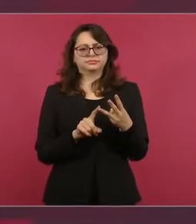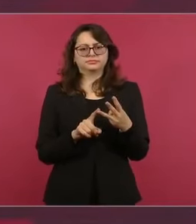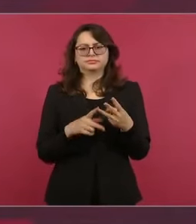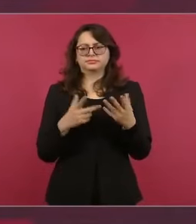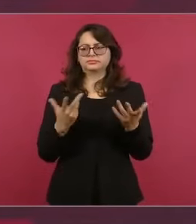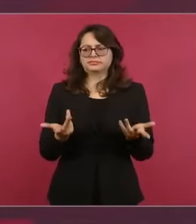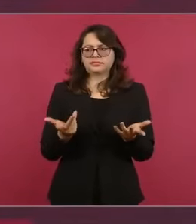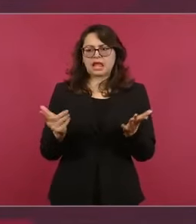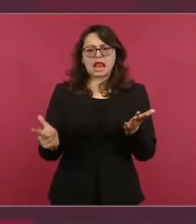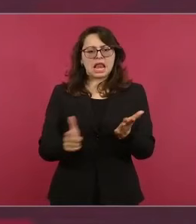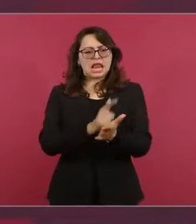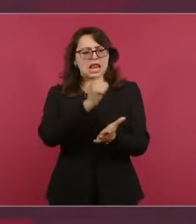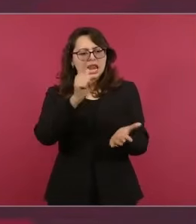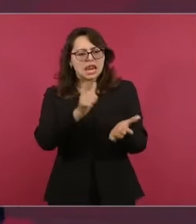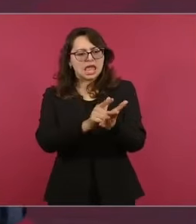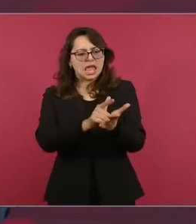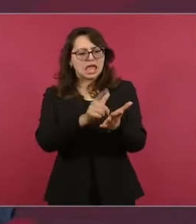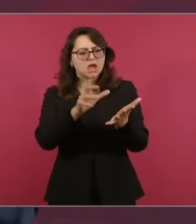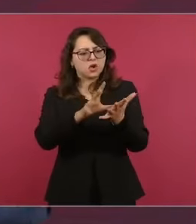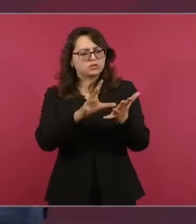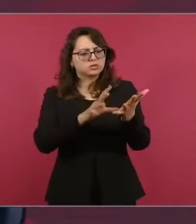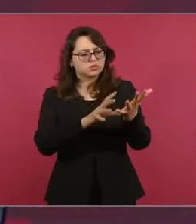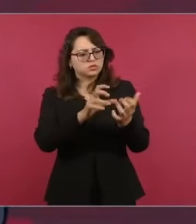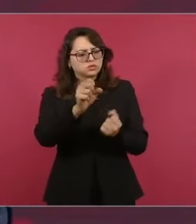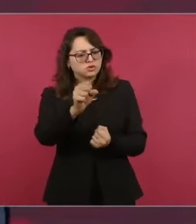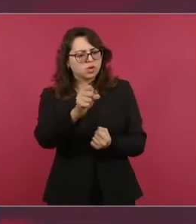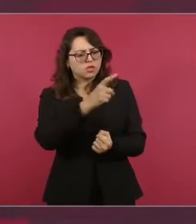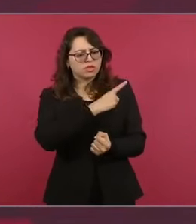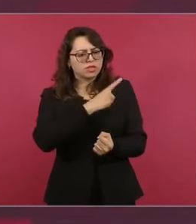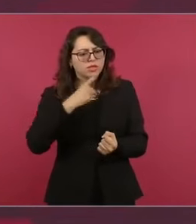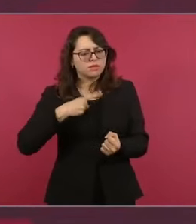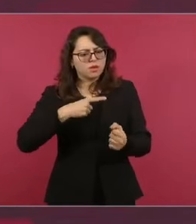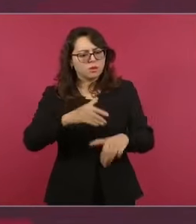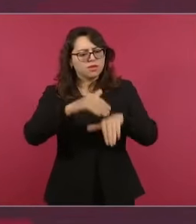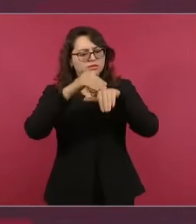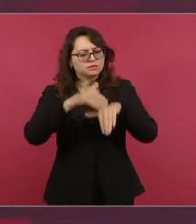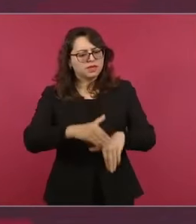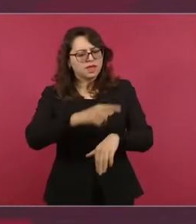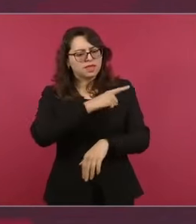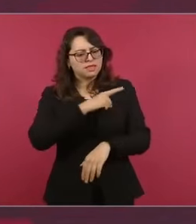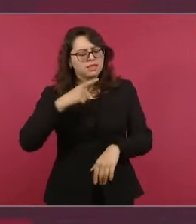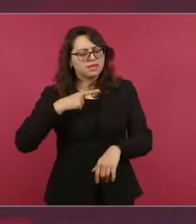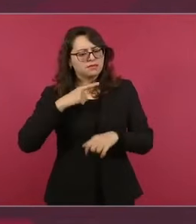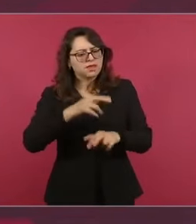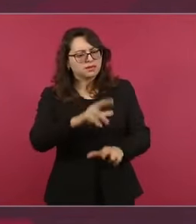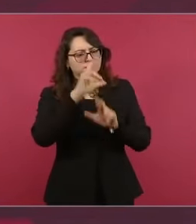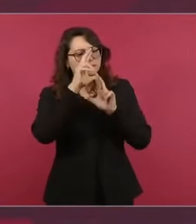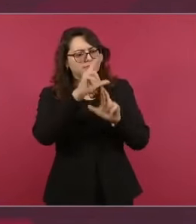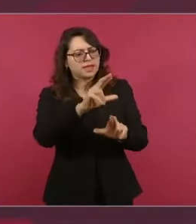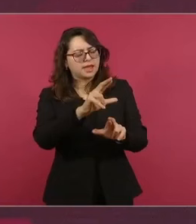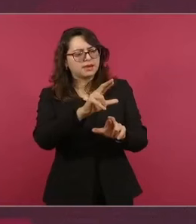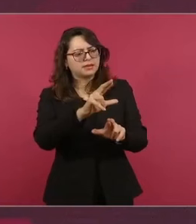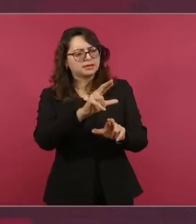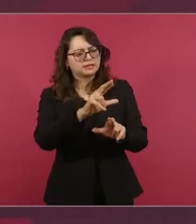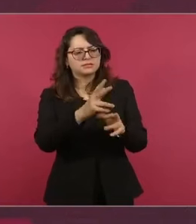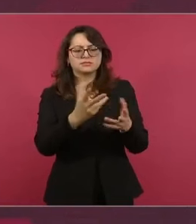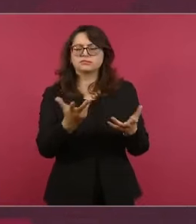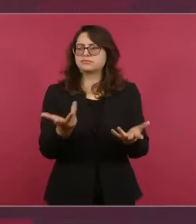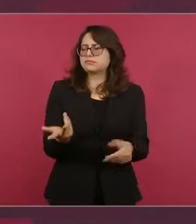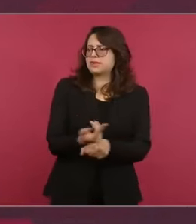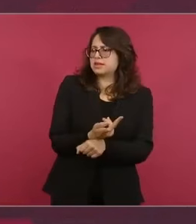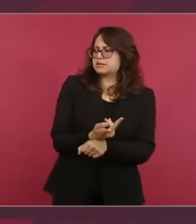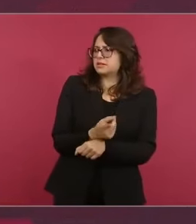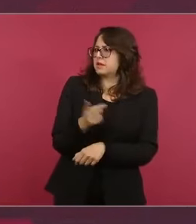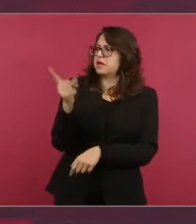que se rasgan las vestiduras defendiendo el Estado de